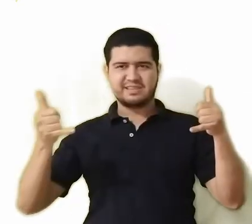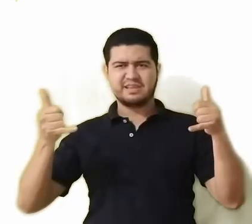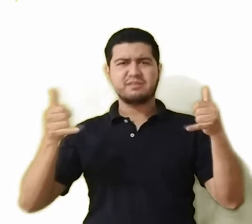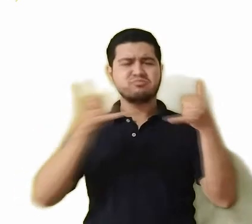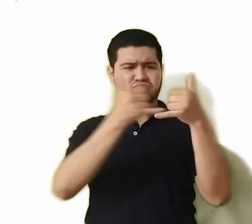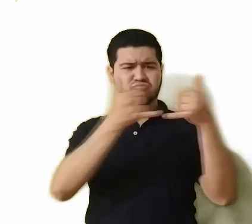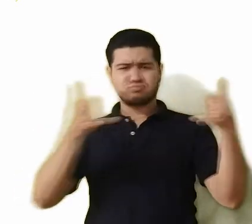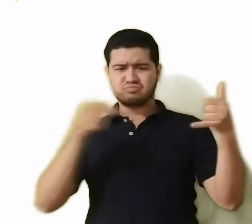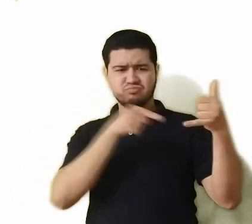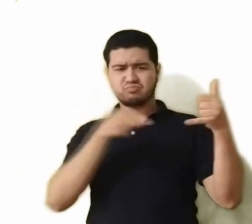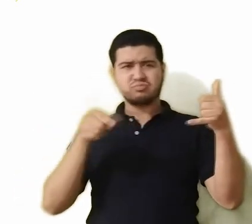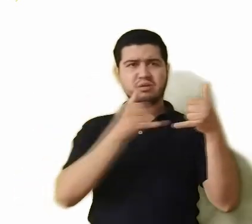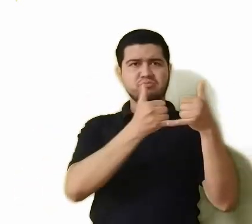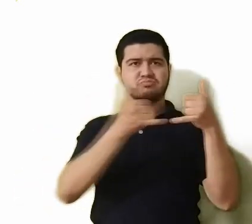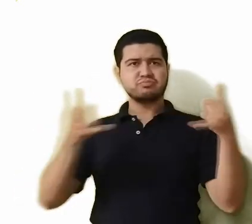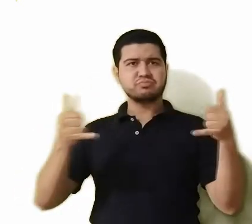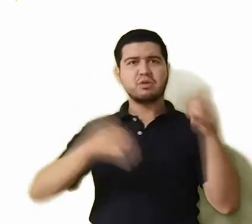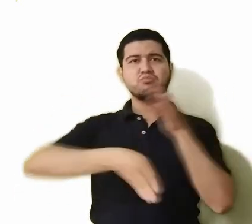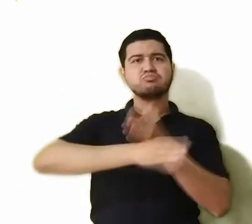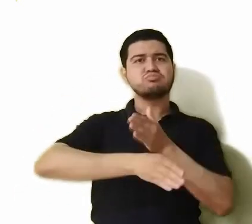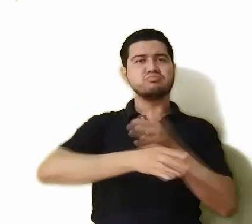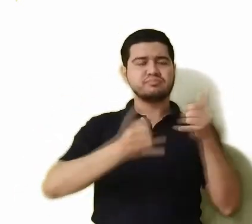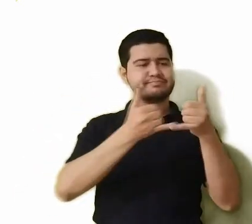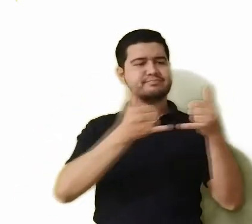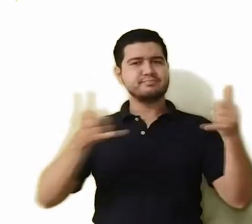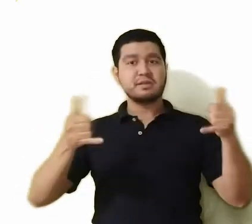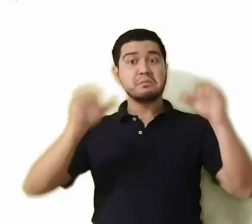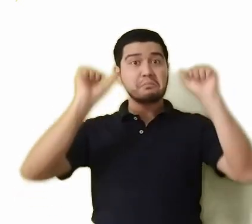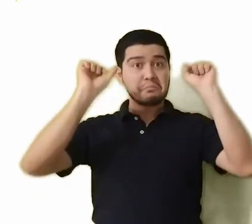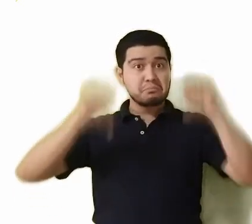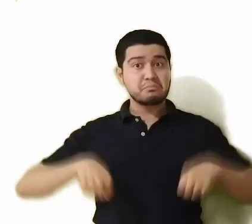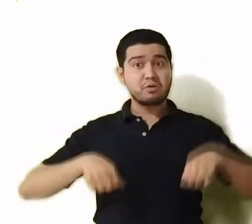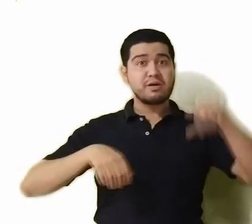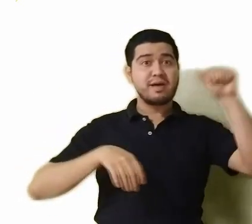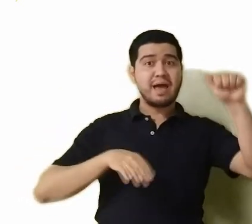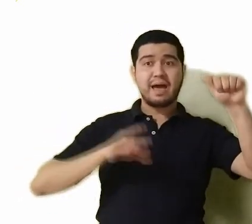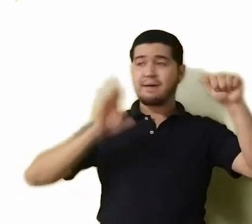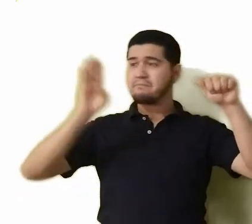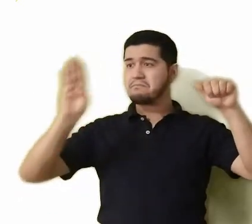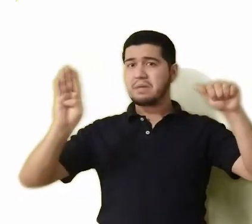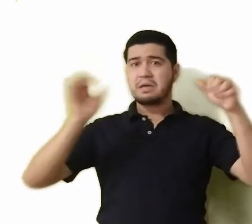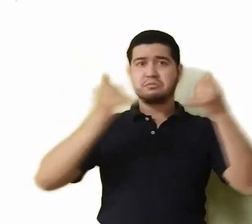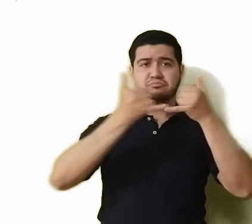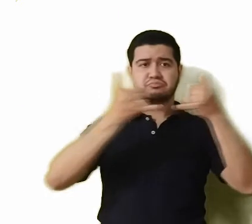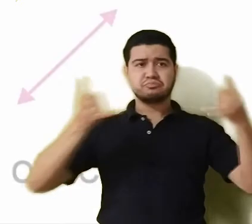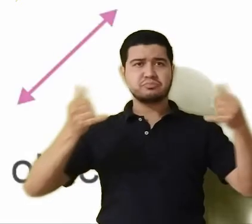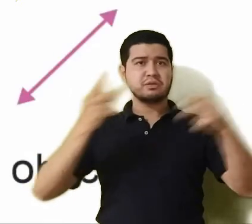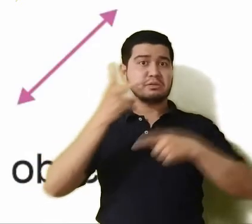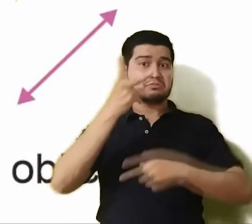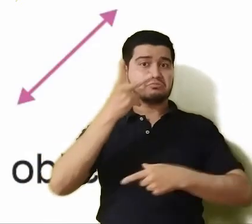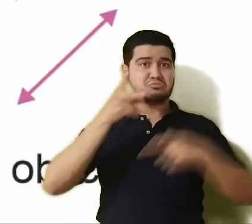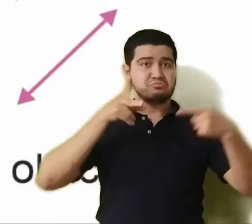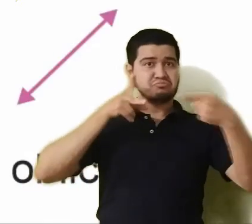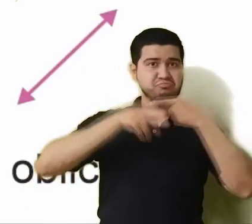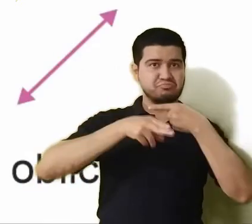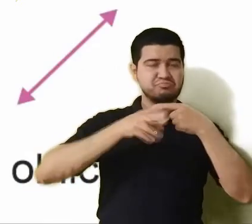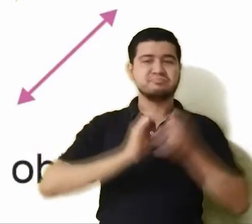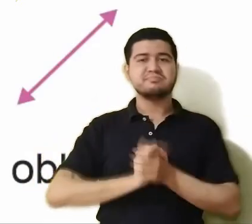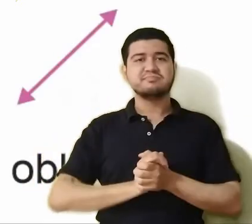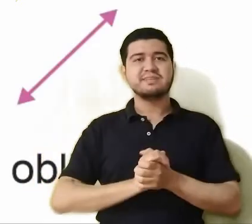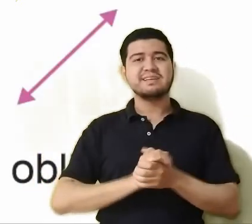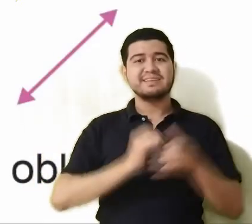dirección constante y puede ser definida por la distancia mínima entre dos puntos. Las rectas se